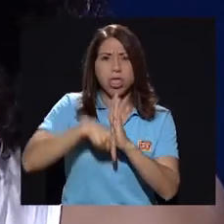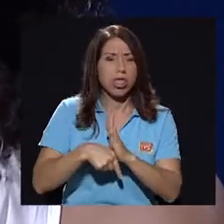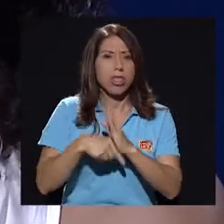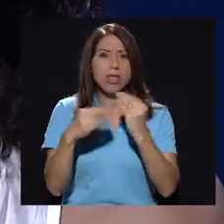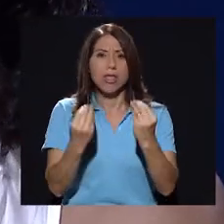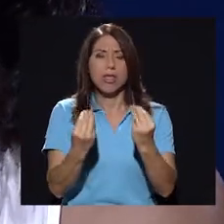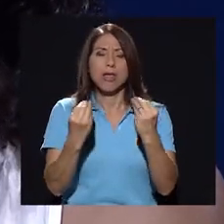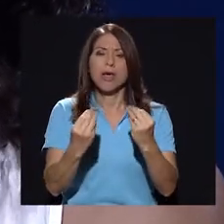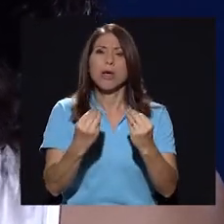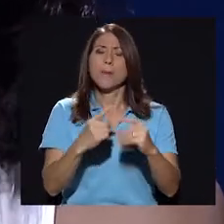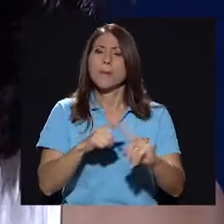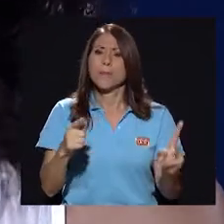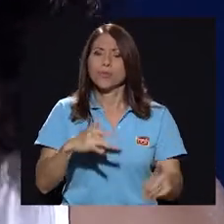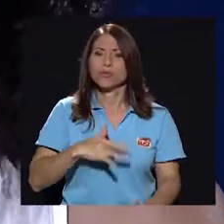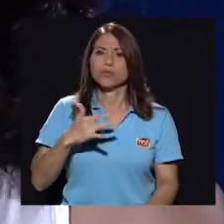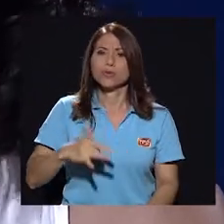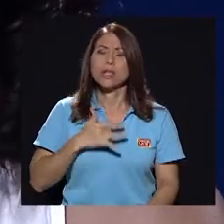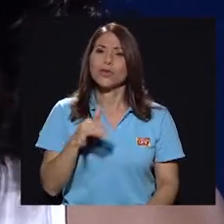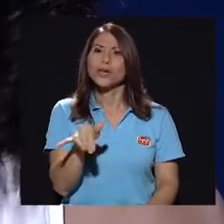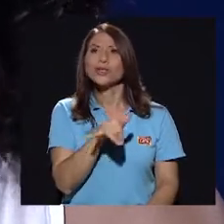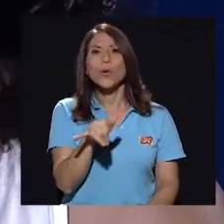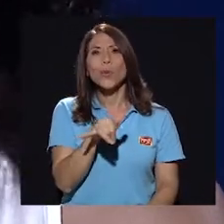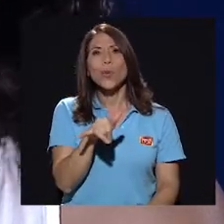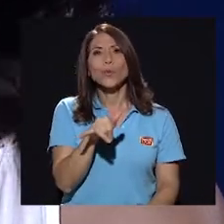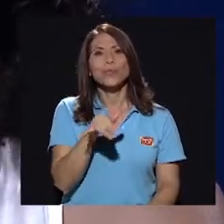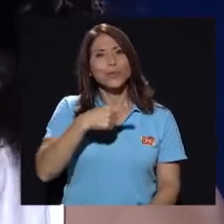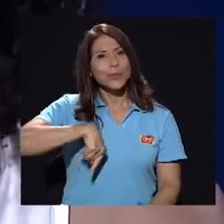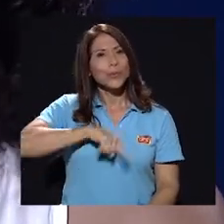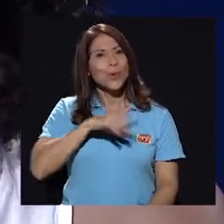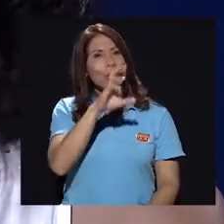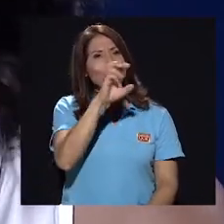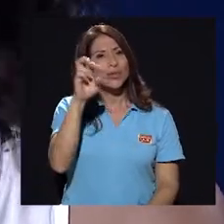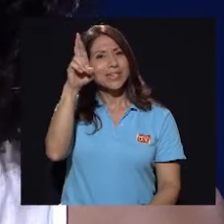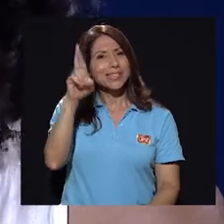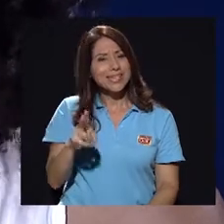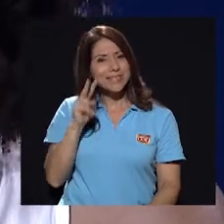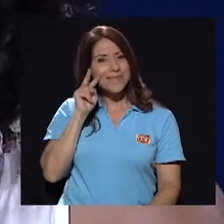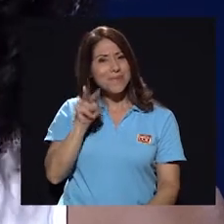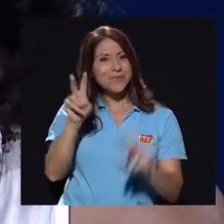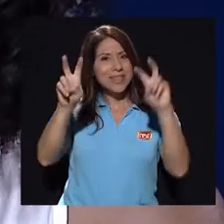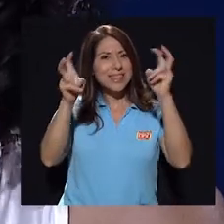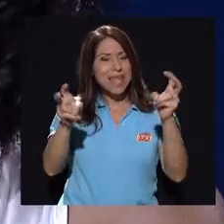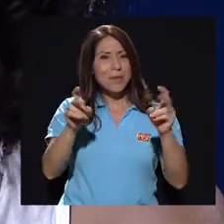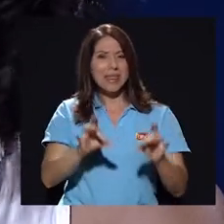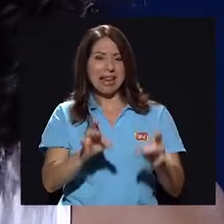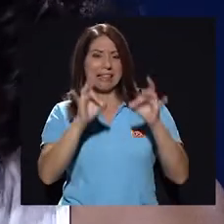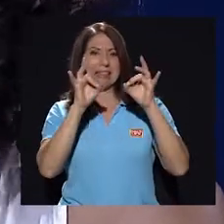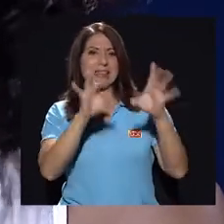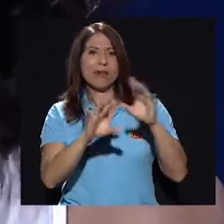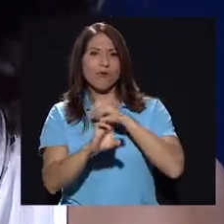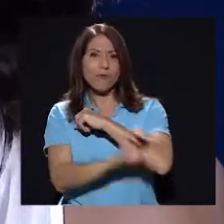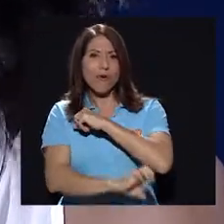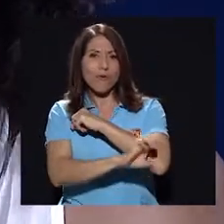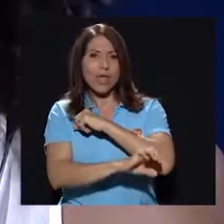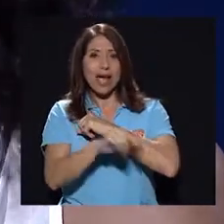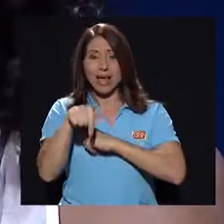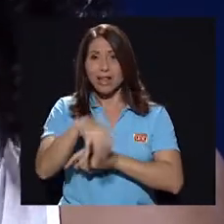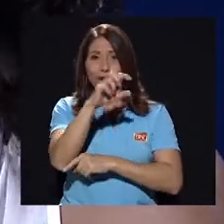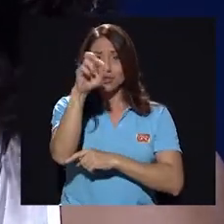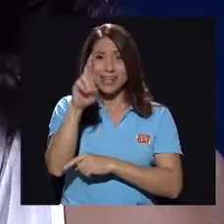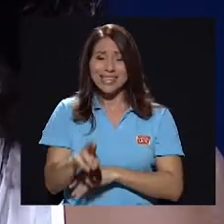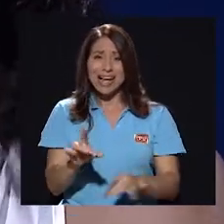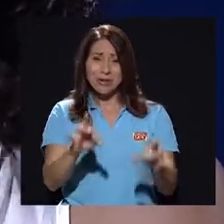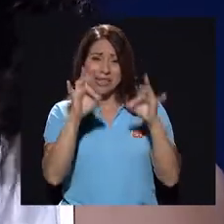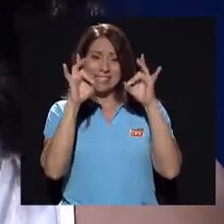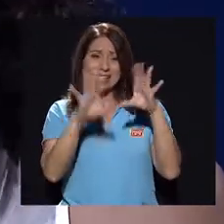demasiado en eso, siento que es un poco como los costarricenses tomamos ese tema, el tema de la xenofobia, en Costa Rica hay